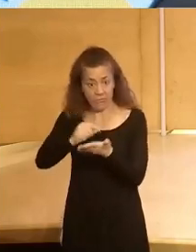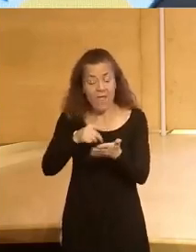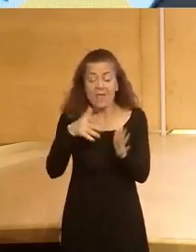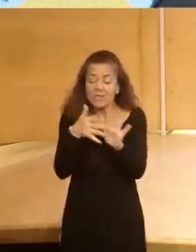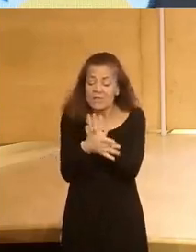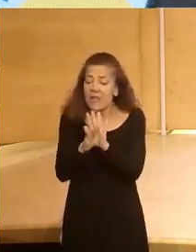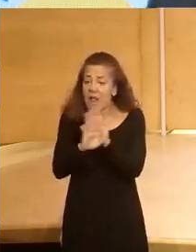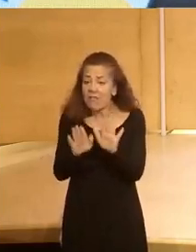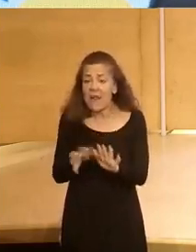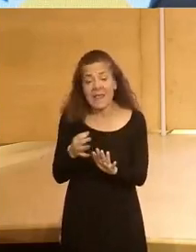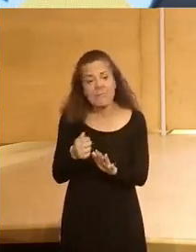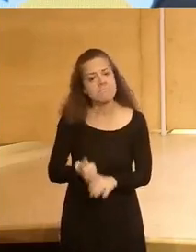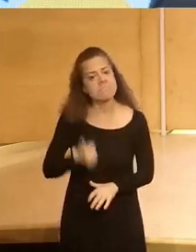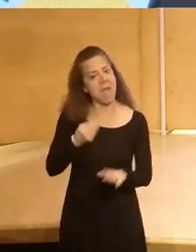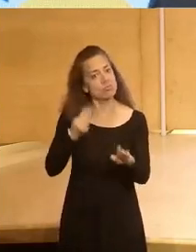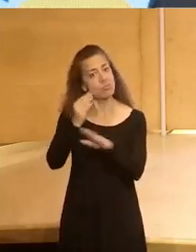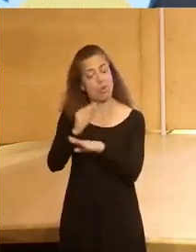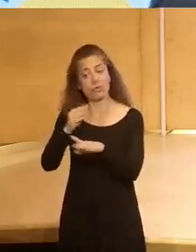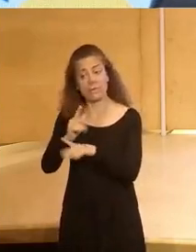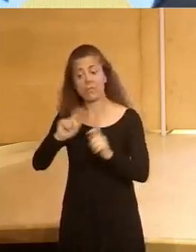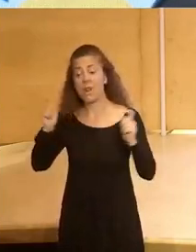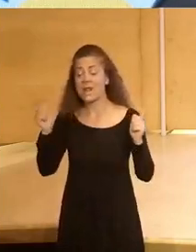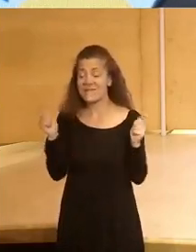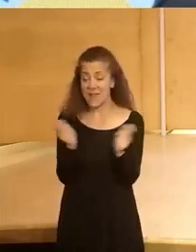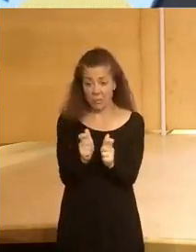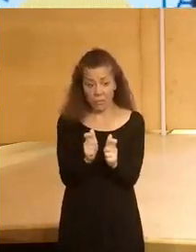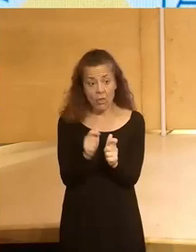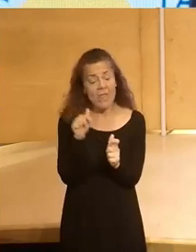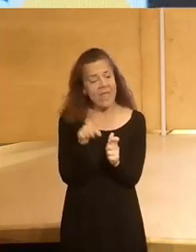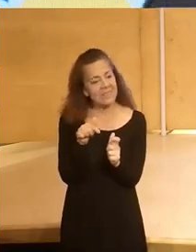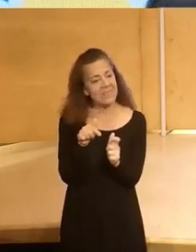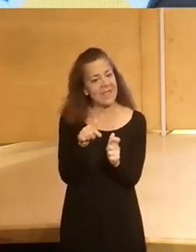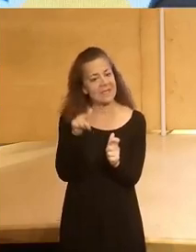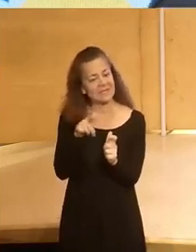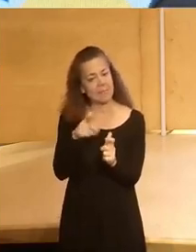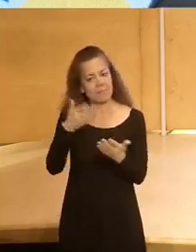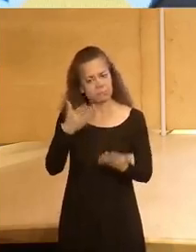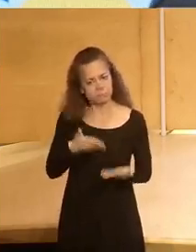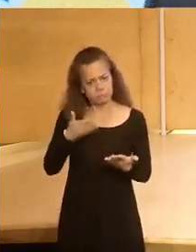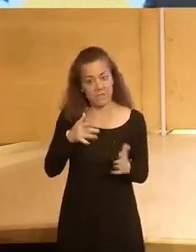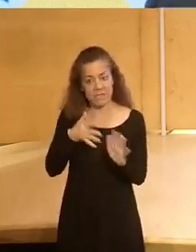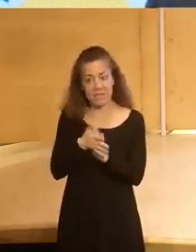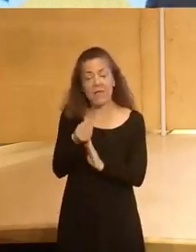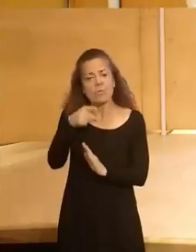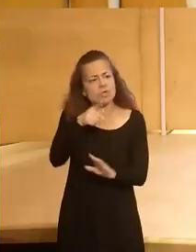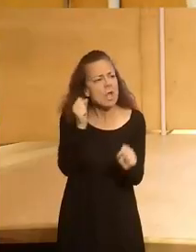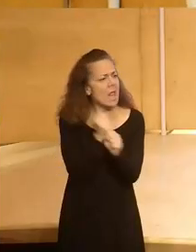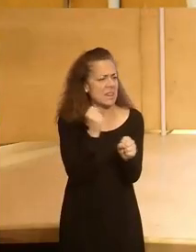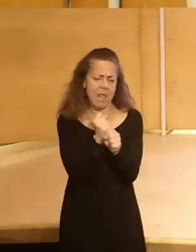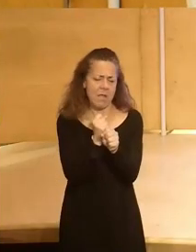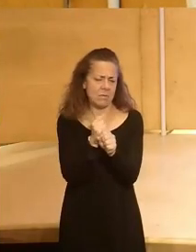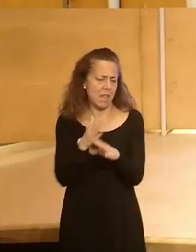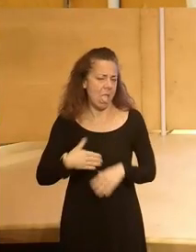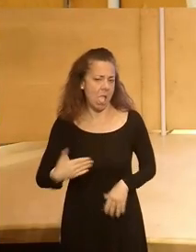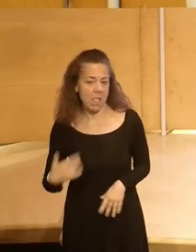conlleva un aumento de la productividad una reducción de esta carga que realmente hace que muchísimos de esos trabajos sean precarios